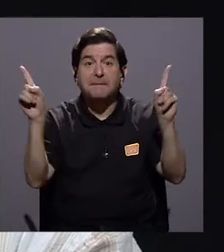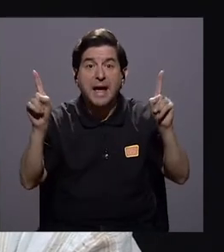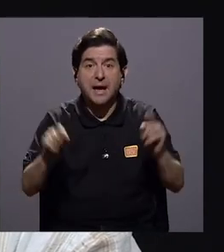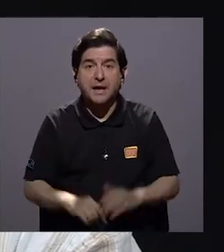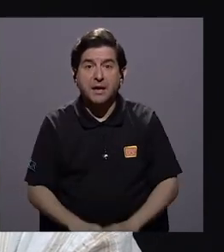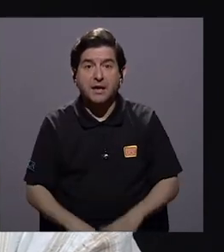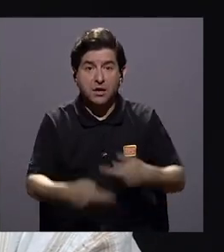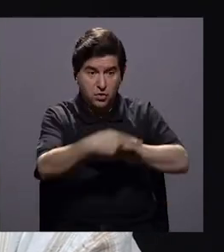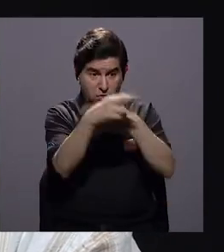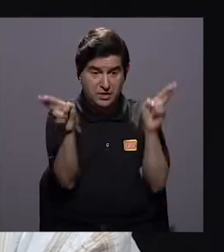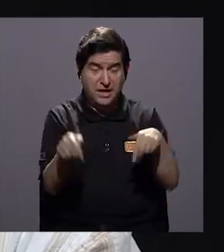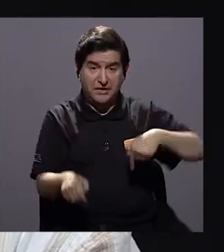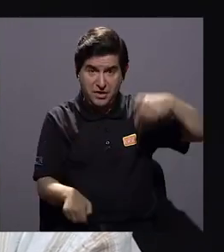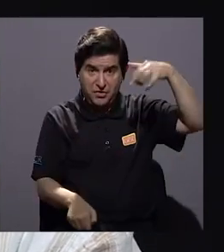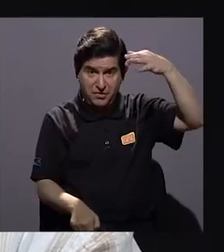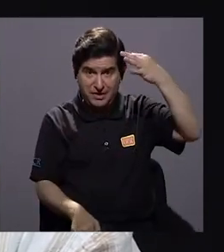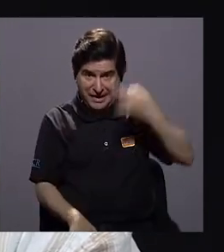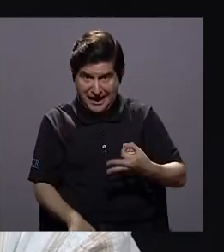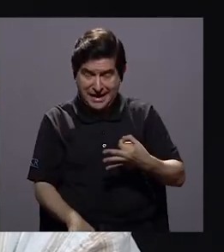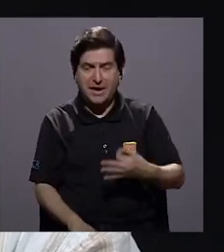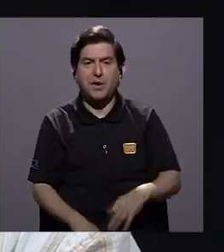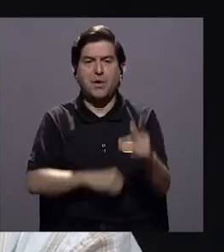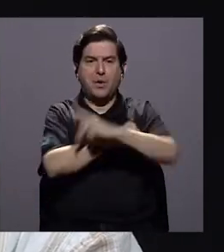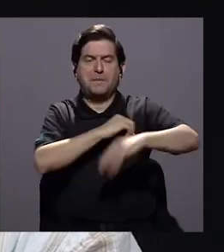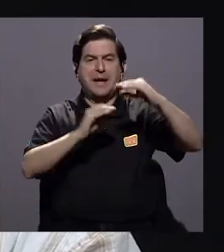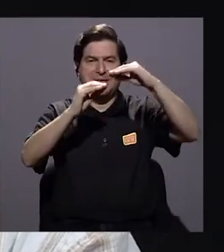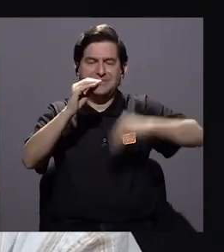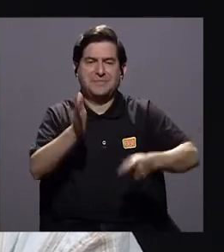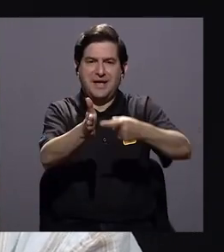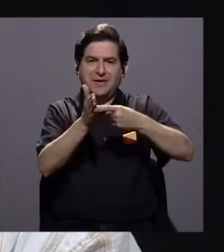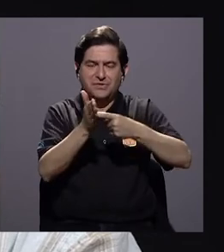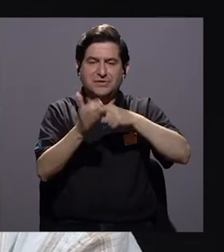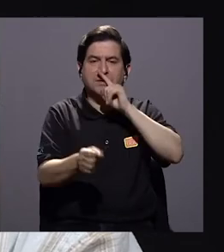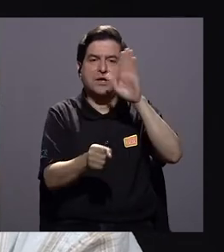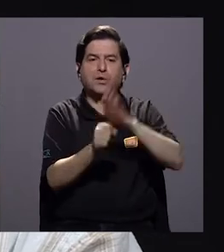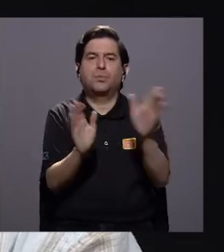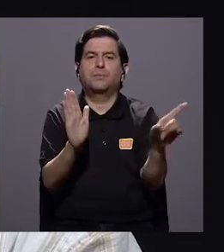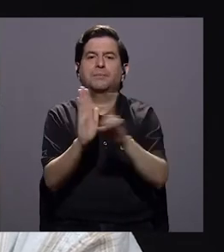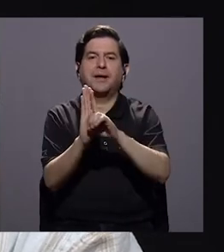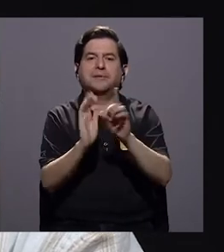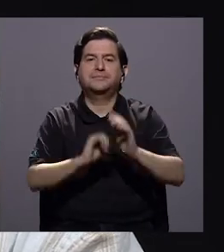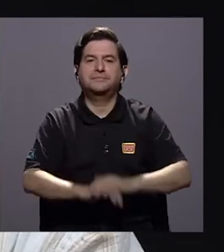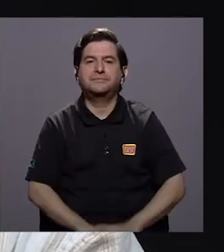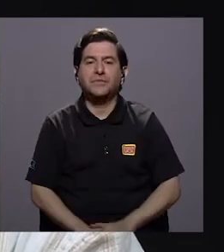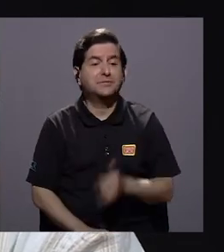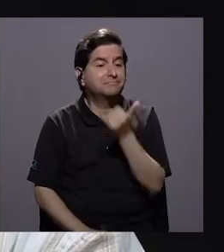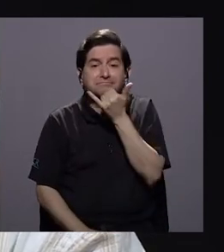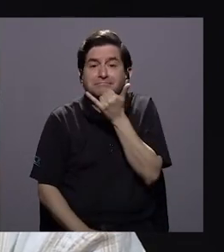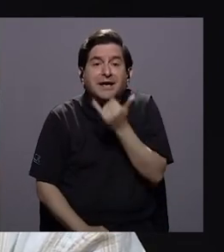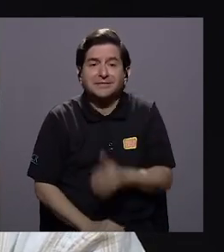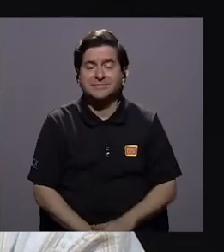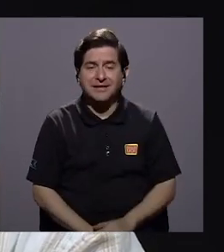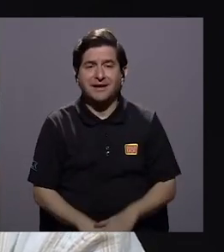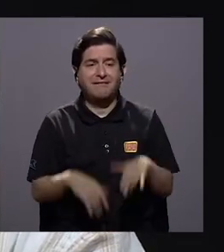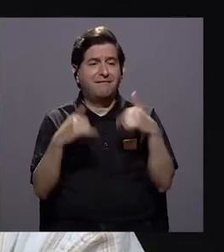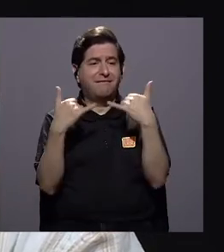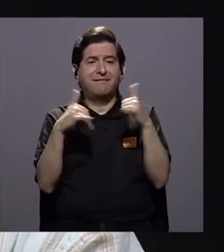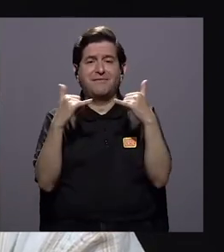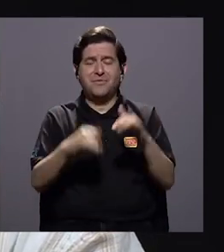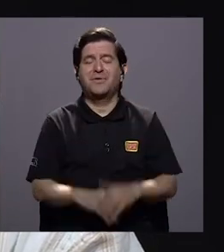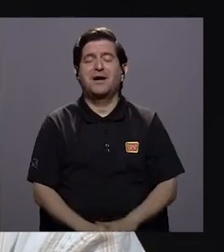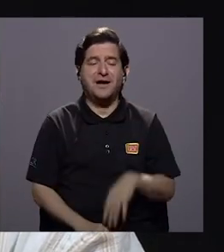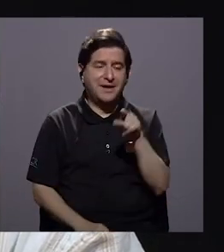pero de la región creo yo que es el país que menos exige esos derechos. Entonces, ¿qué es lo que pasa? Estamos